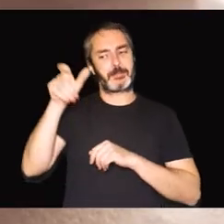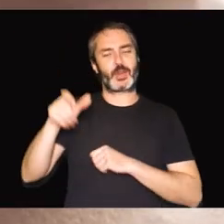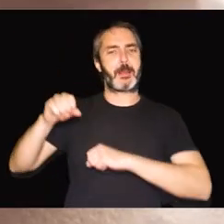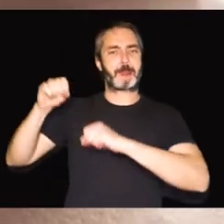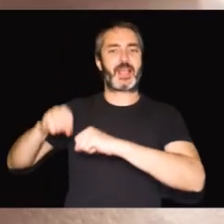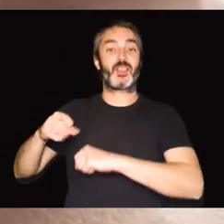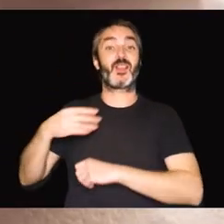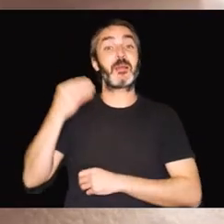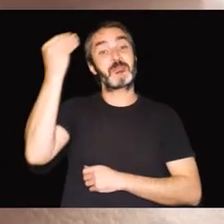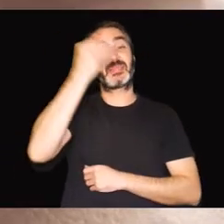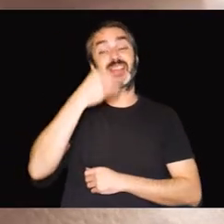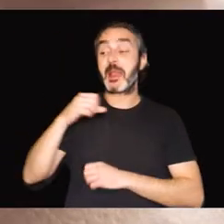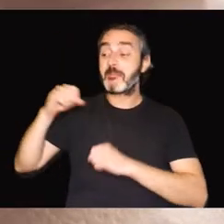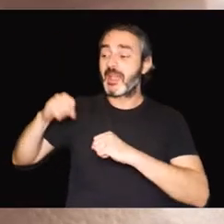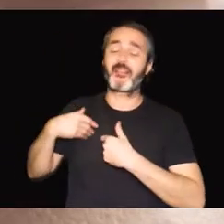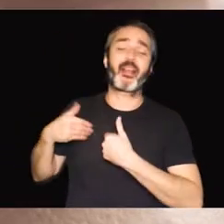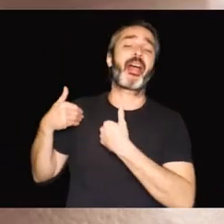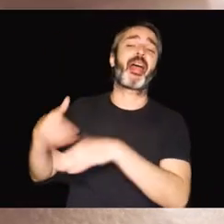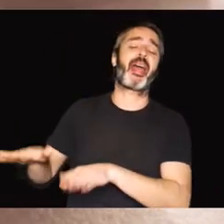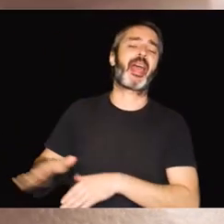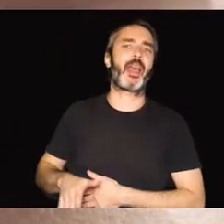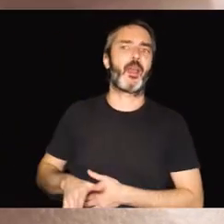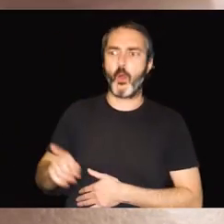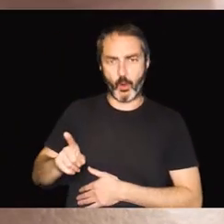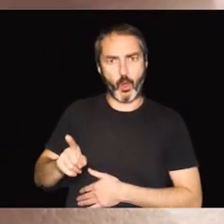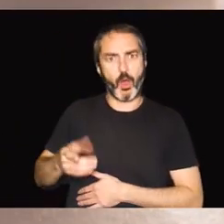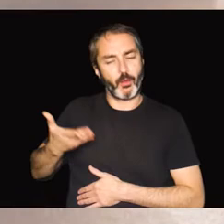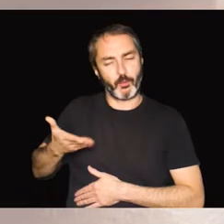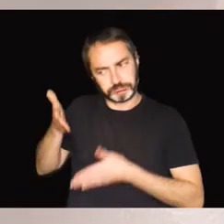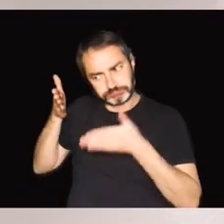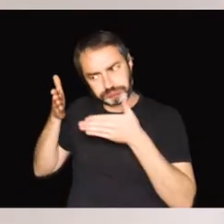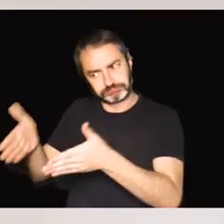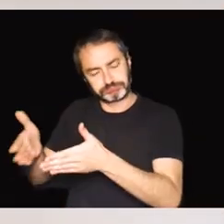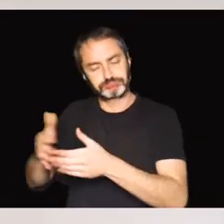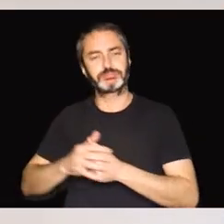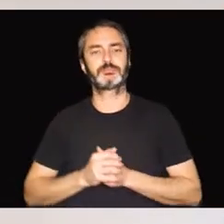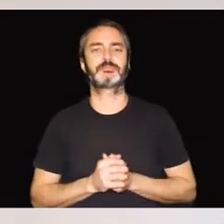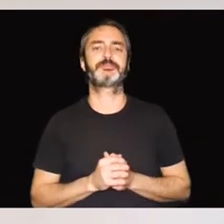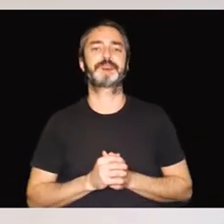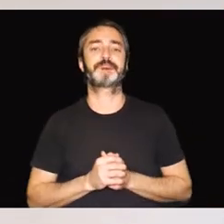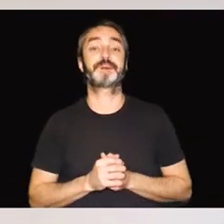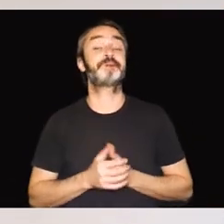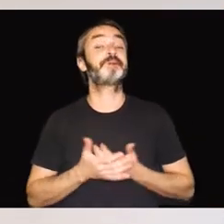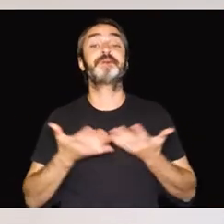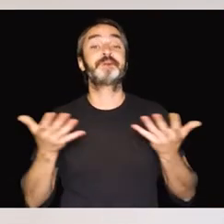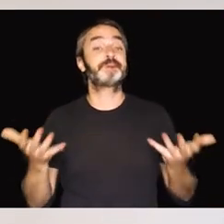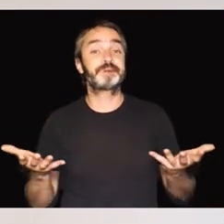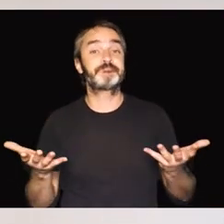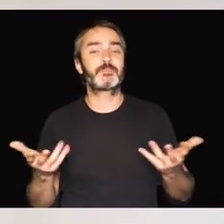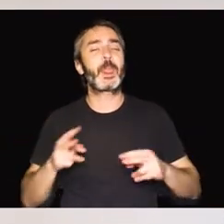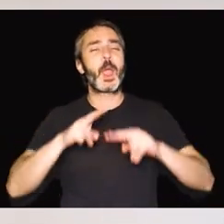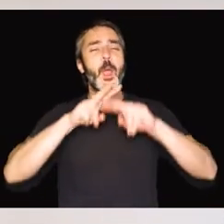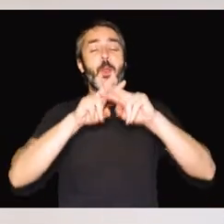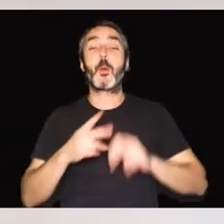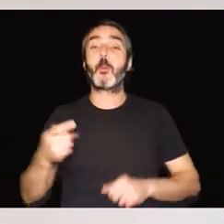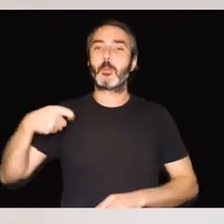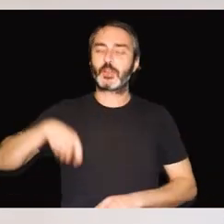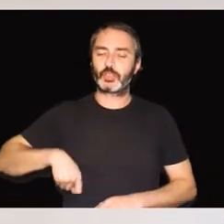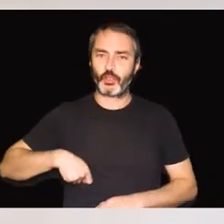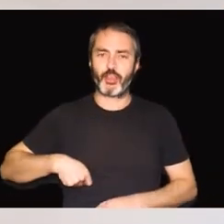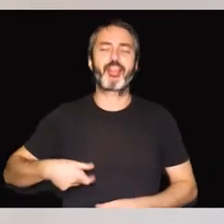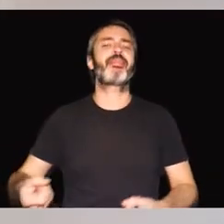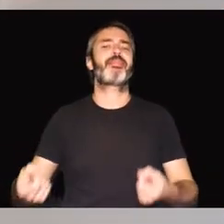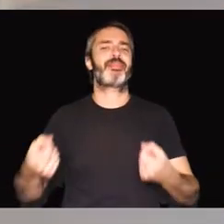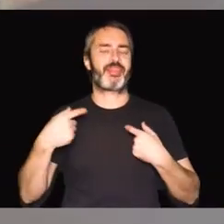nunca debemos pensar que por el hecho de ser mayor no valga la pena hacer nada. En cualquier caso, una valoración profesional nos